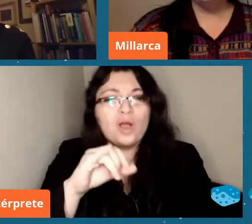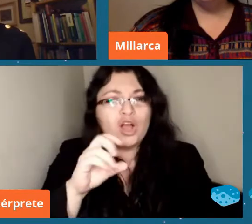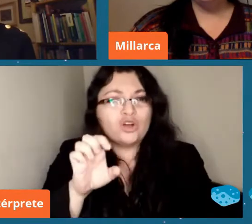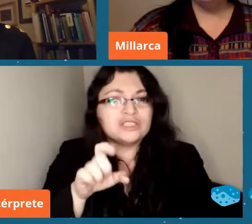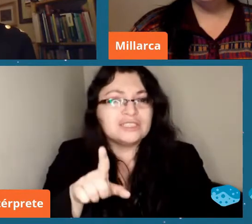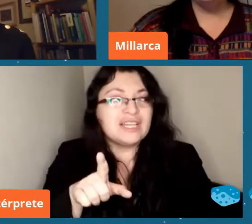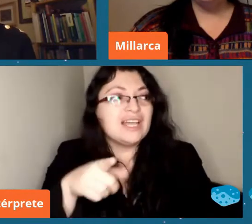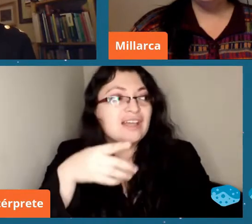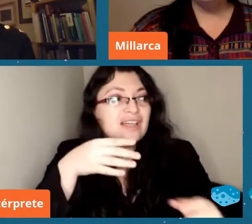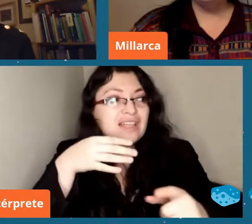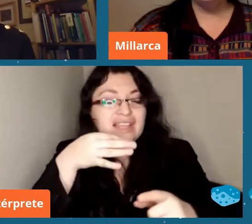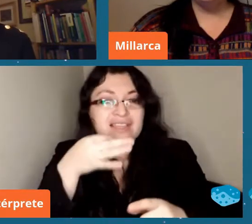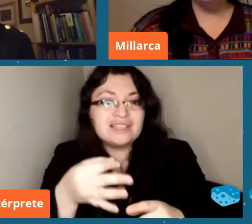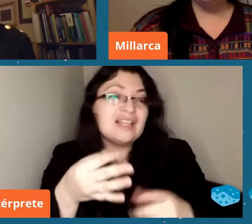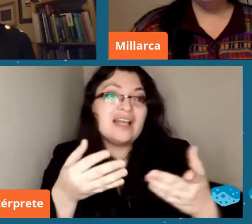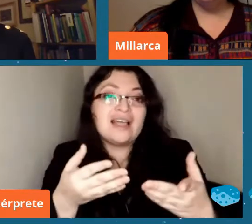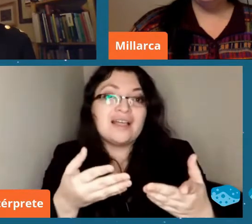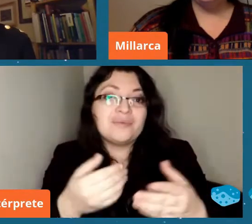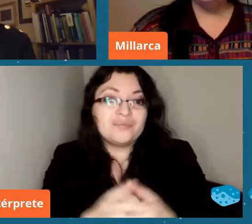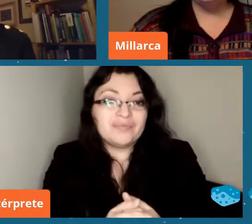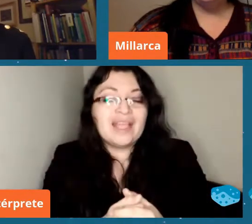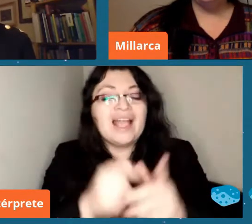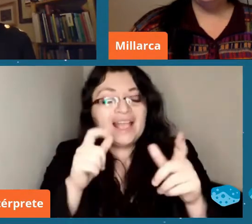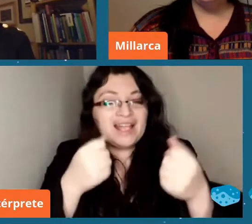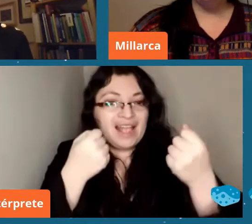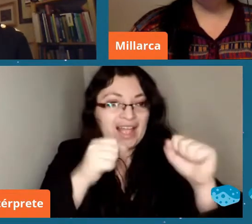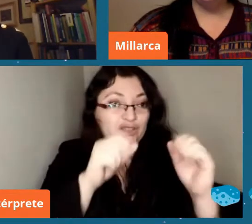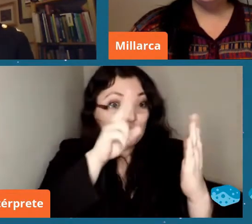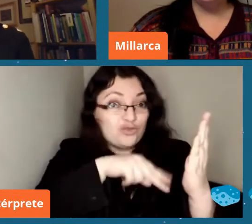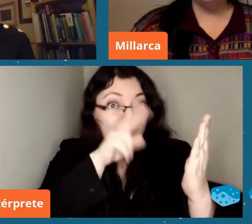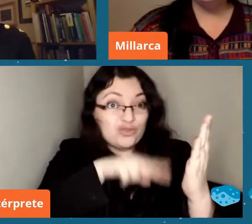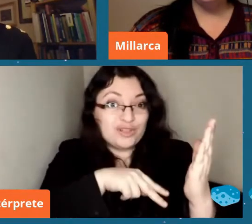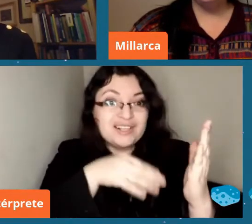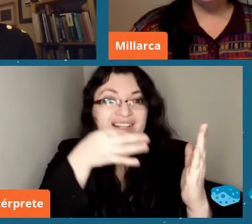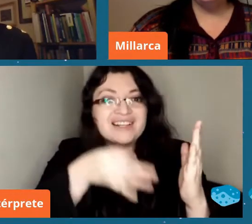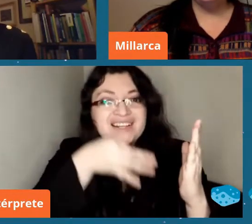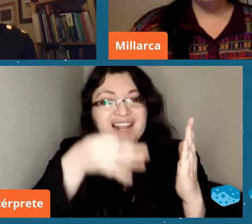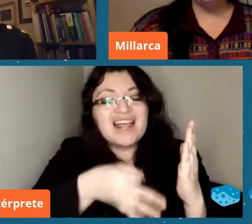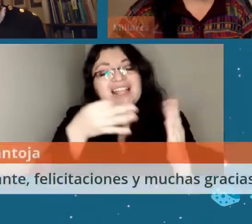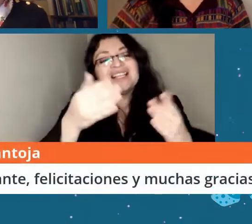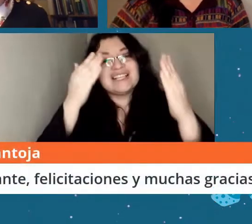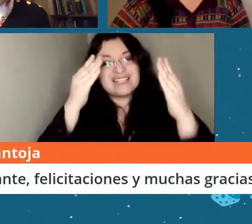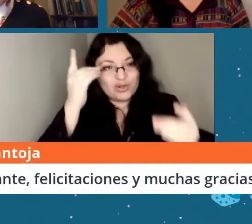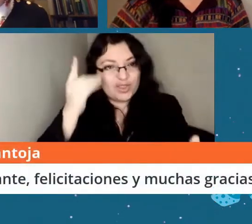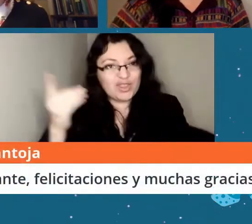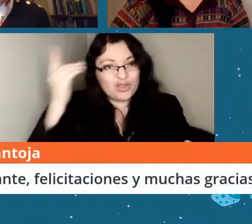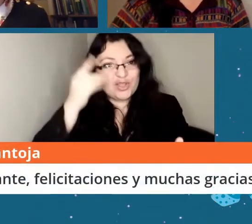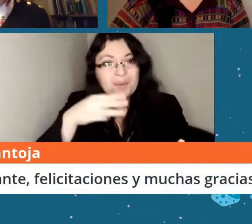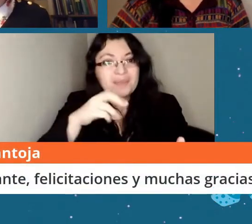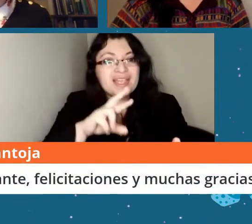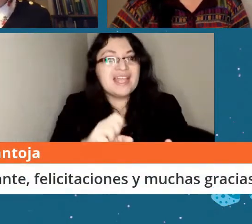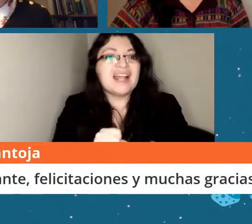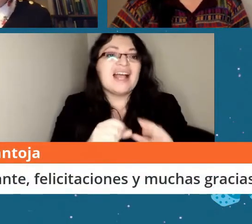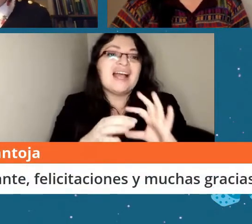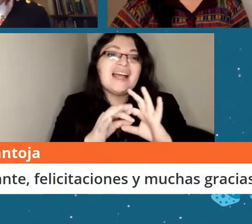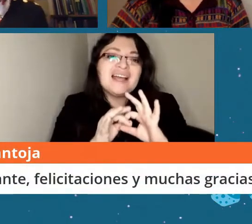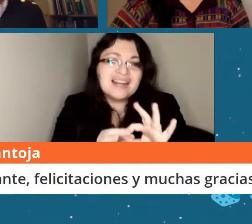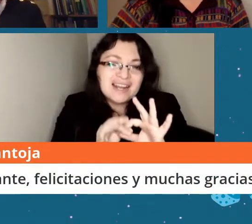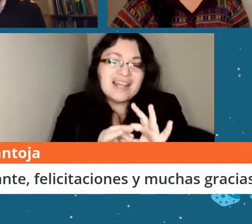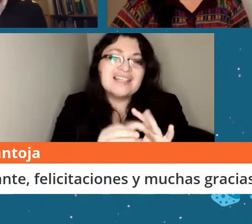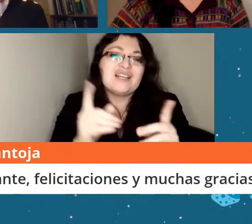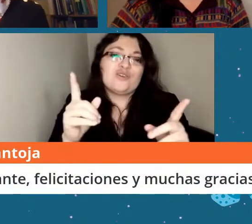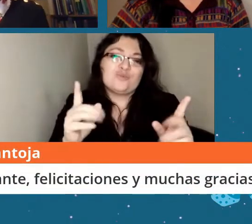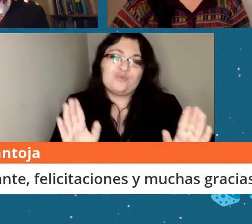que uno de los ganadores del concurso de relatos dice saludos a la doctora Millar gracias por la iniciativa y la pasión por los